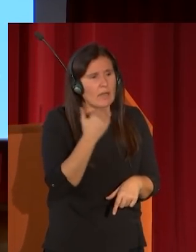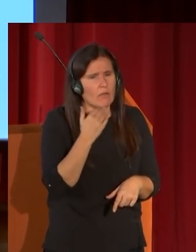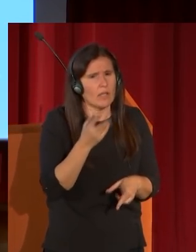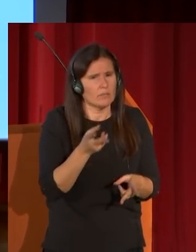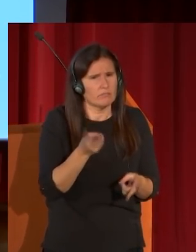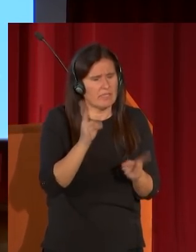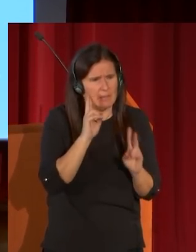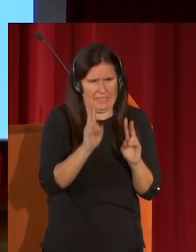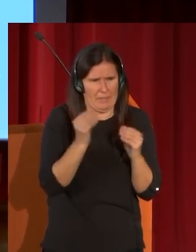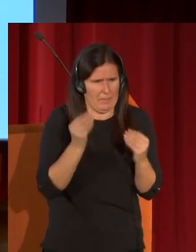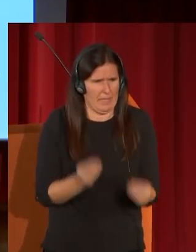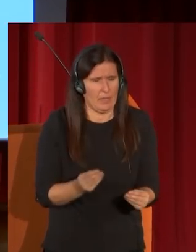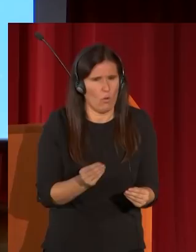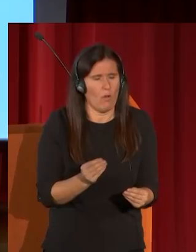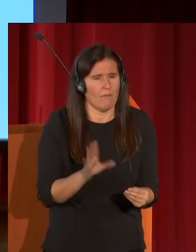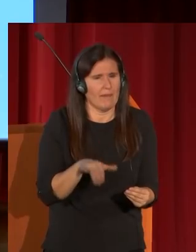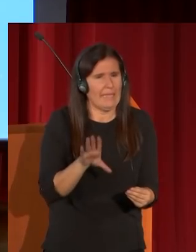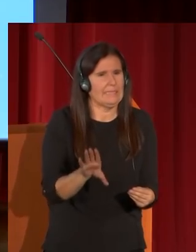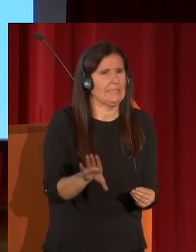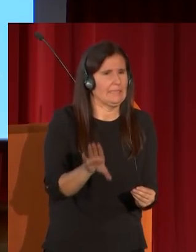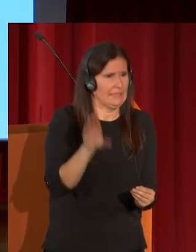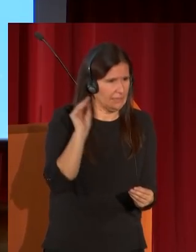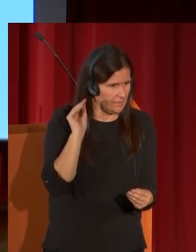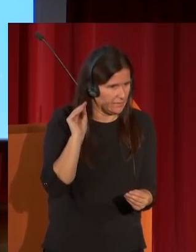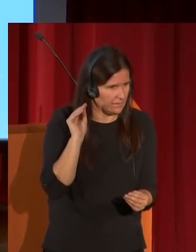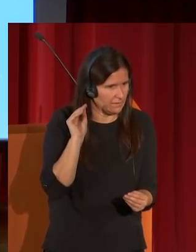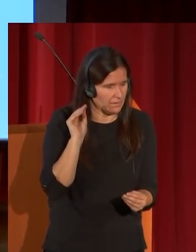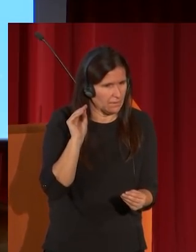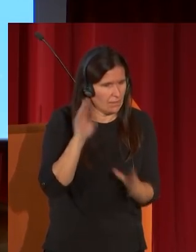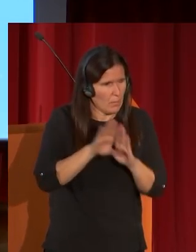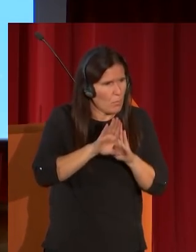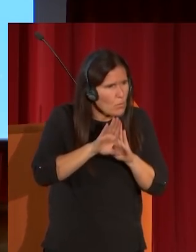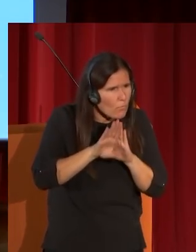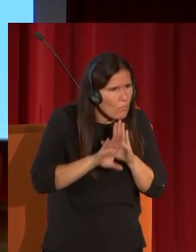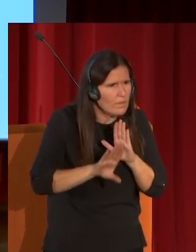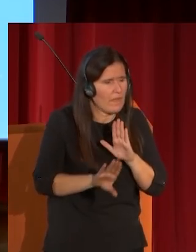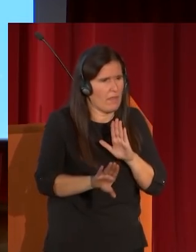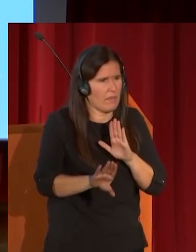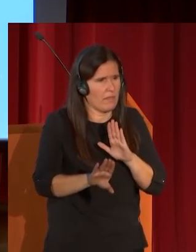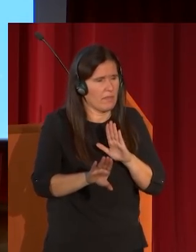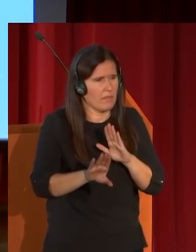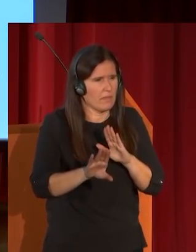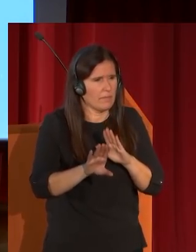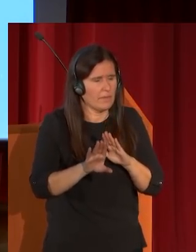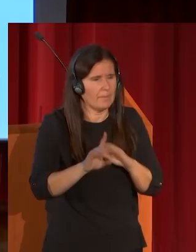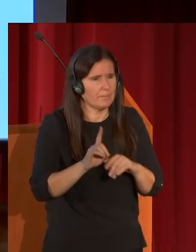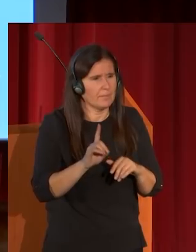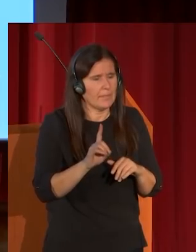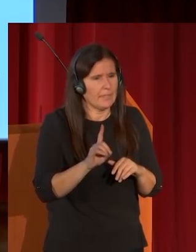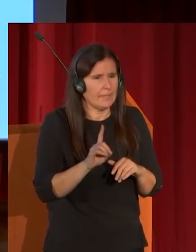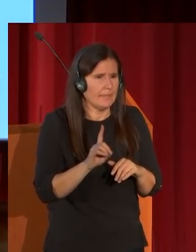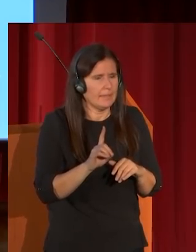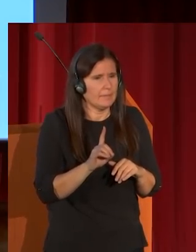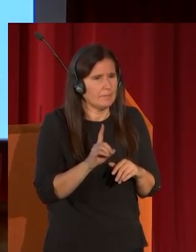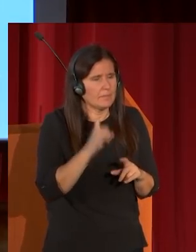bien o advertir o comprender la profundidad con la que Fortuny interpreta el arte